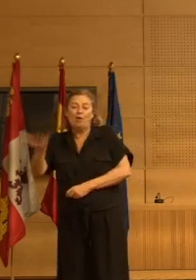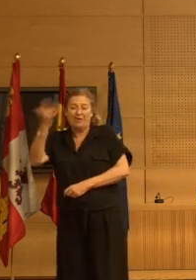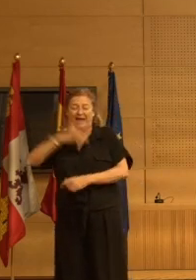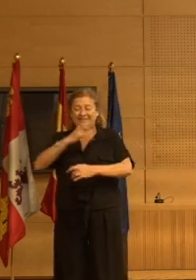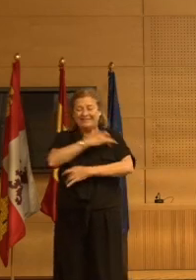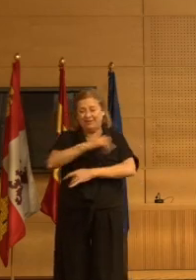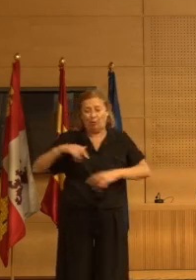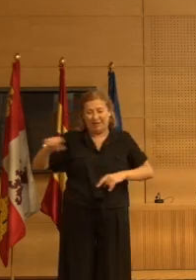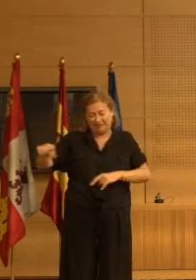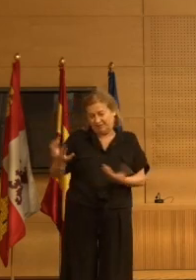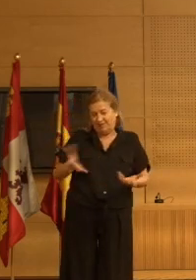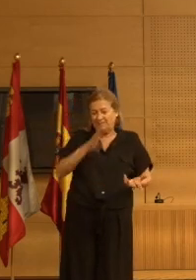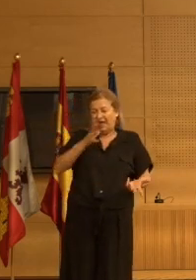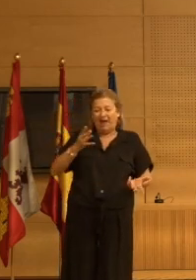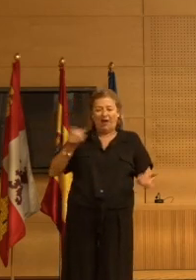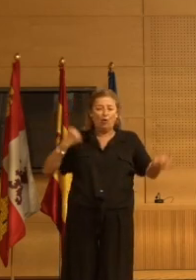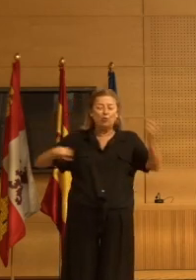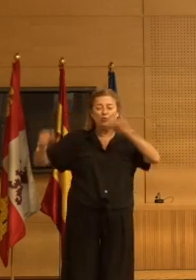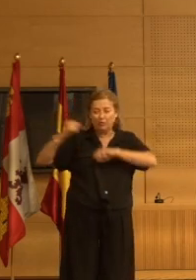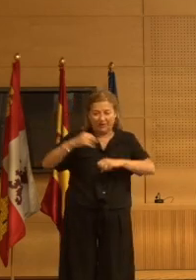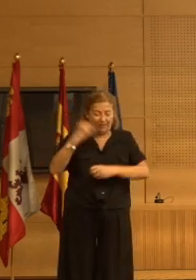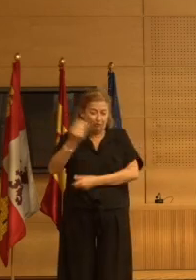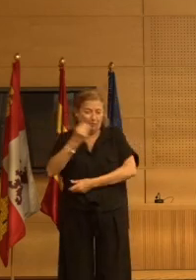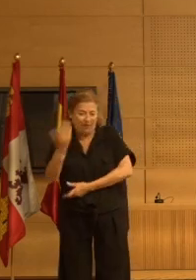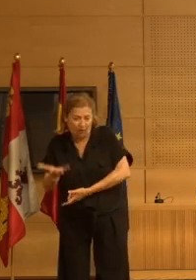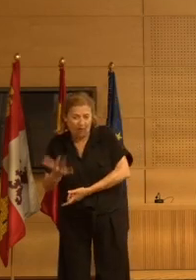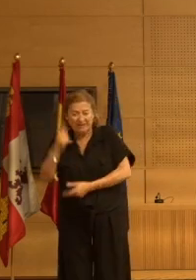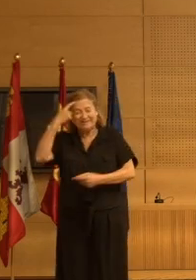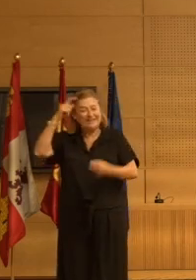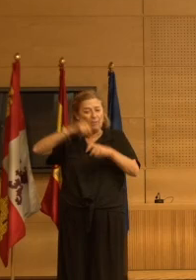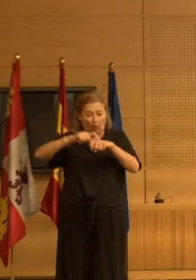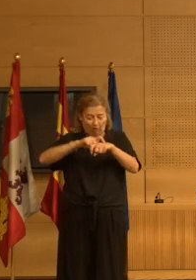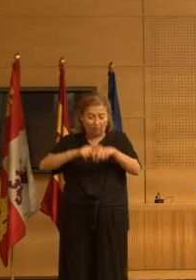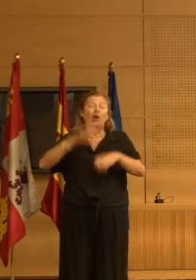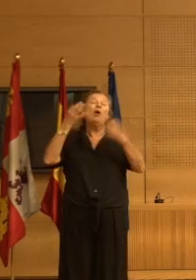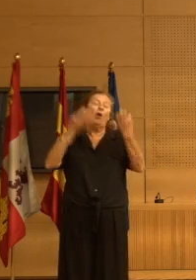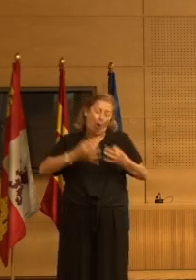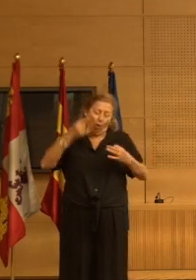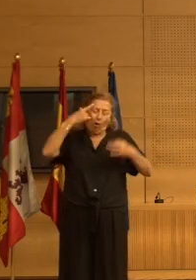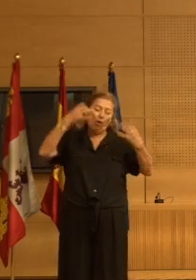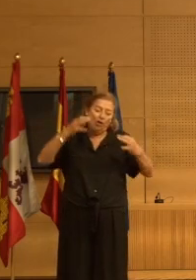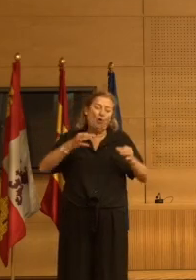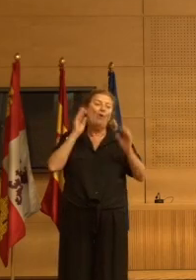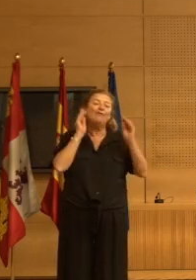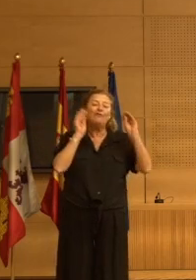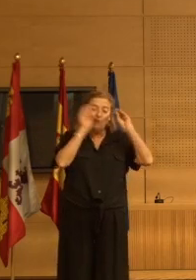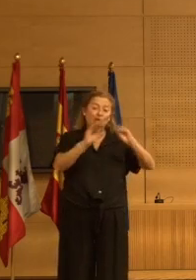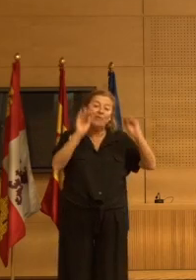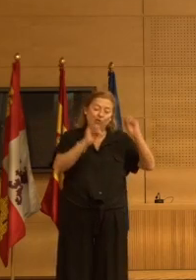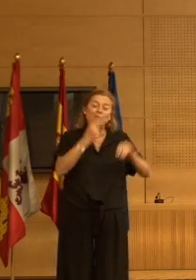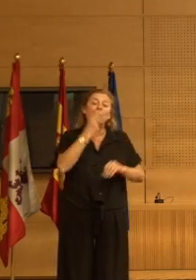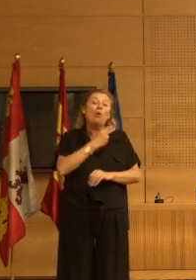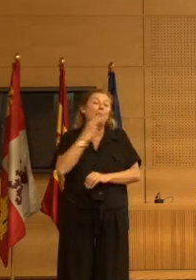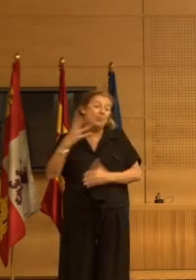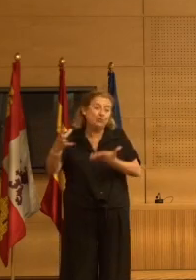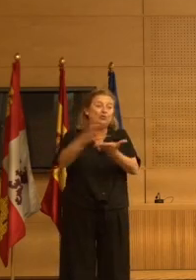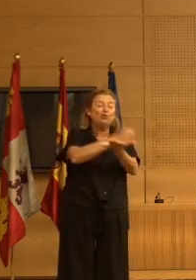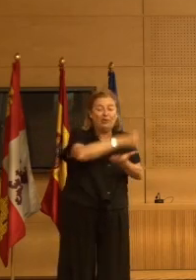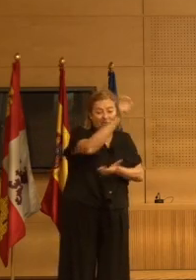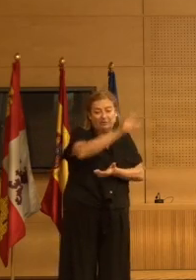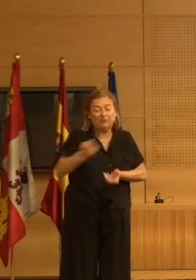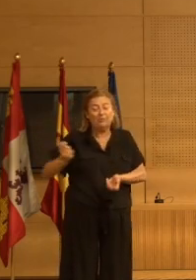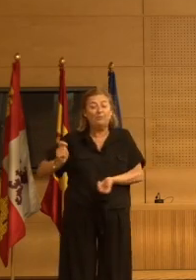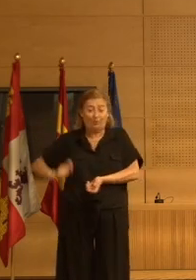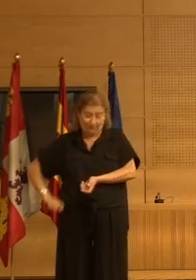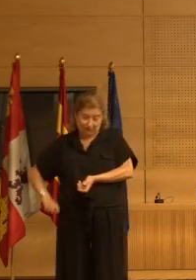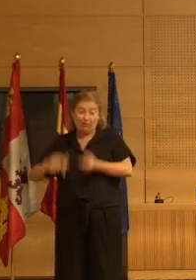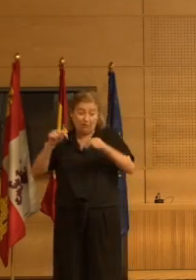psicológicos y conductuales obviamente es necesaria una formación y compromiso por parte de todos los profesionales y agentes implicados y